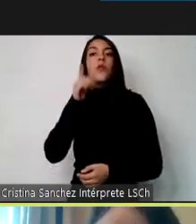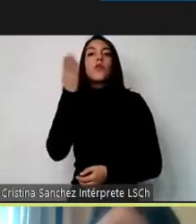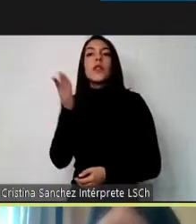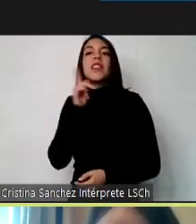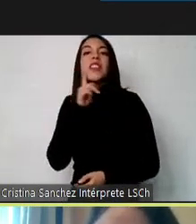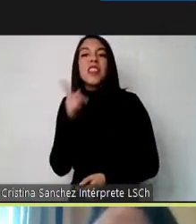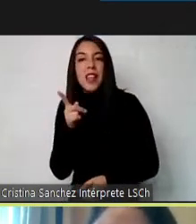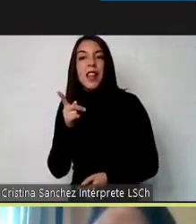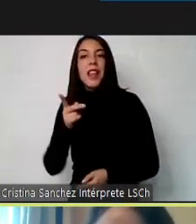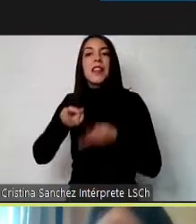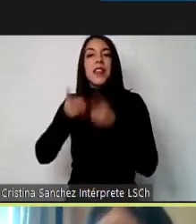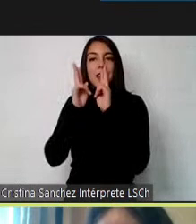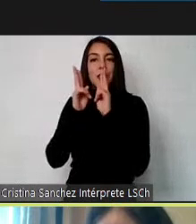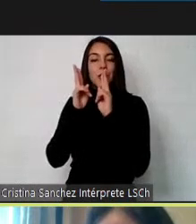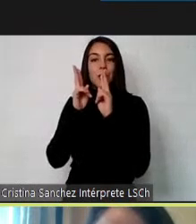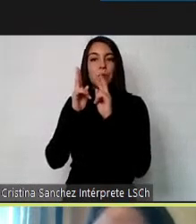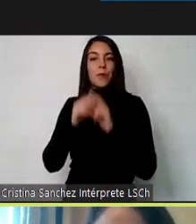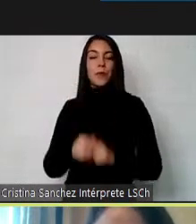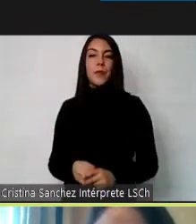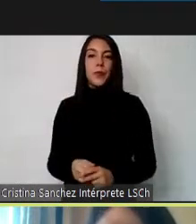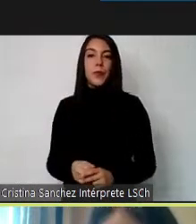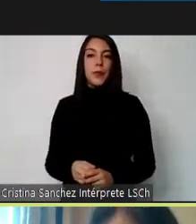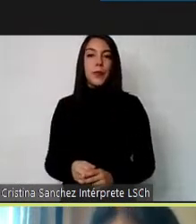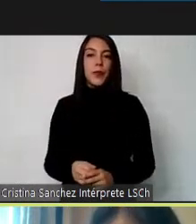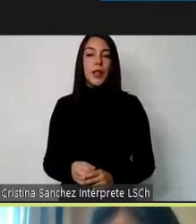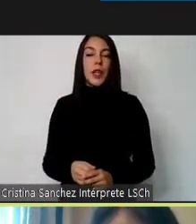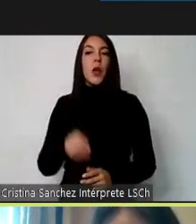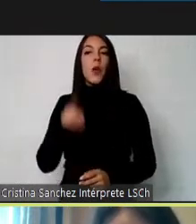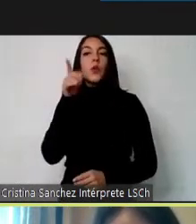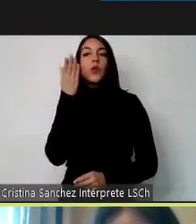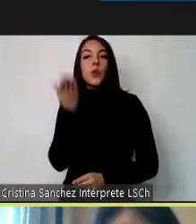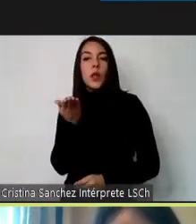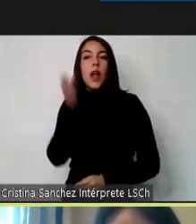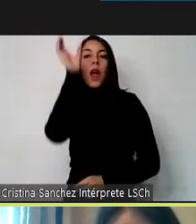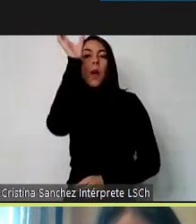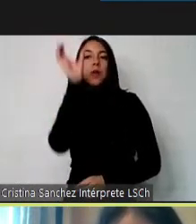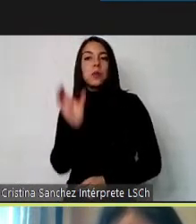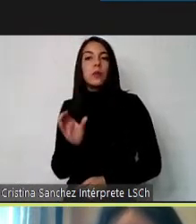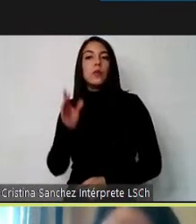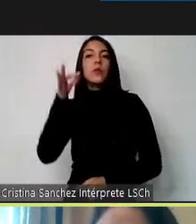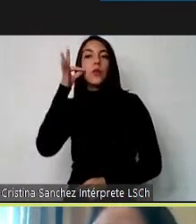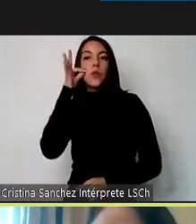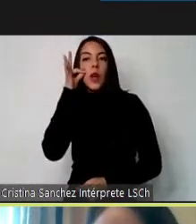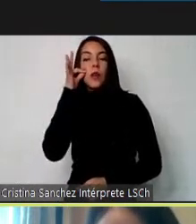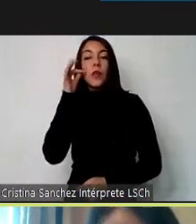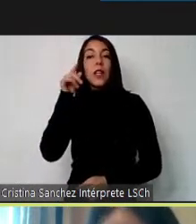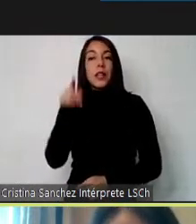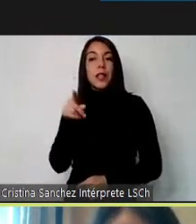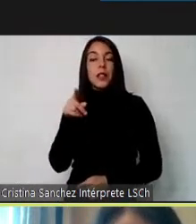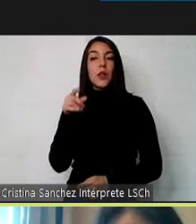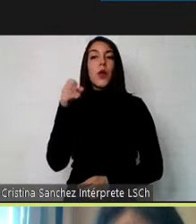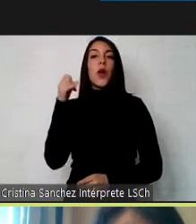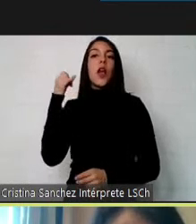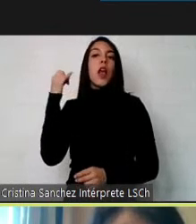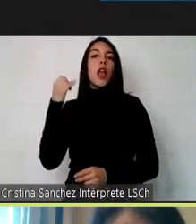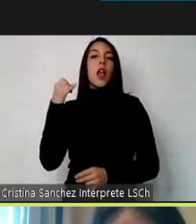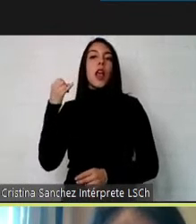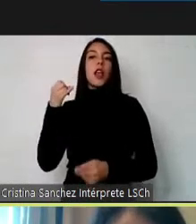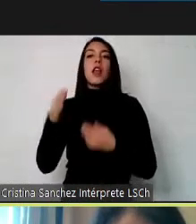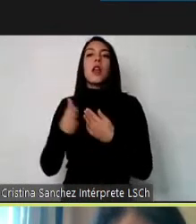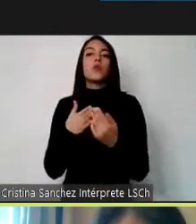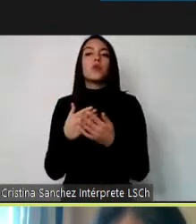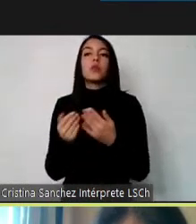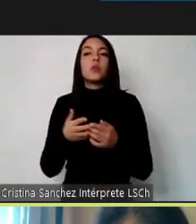es inherente al hecho de ser un ser humano. Y esto con independencia de la nacionalidad, del origen